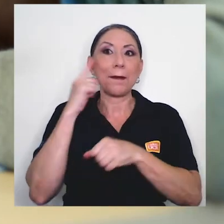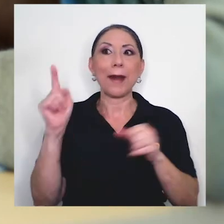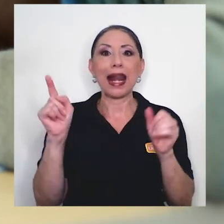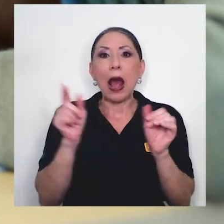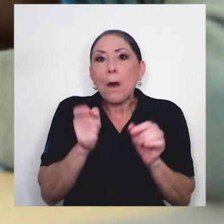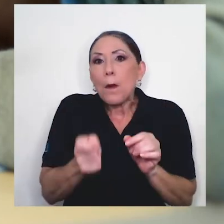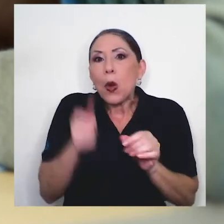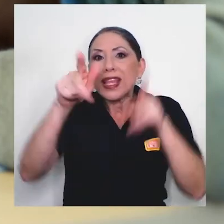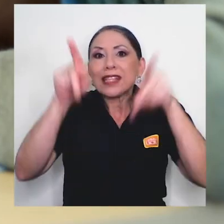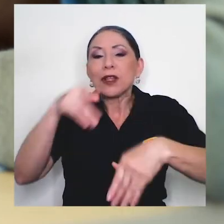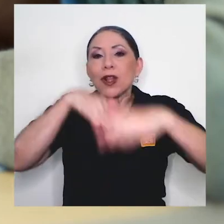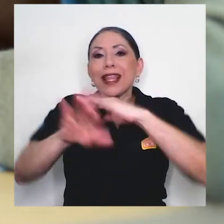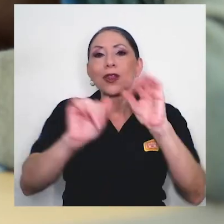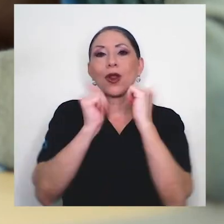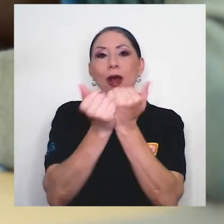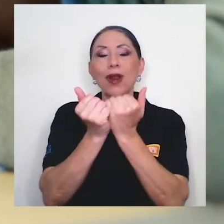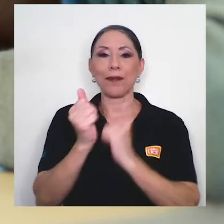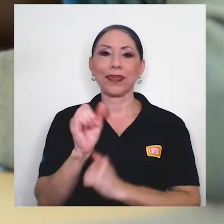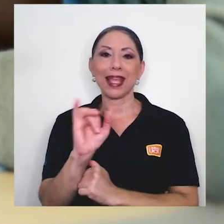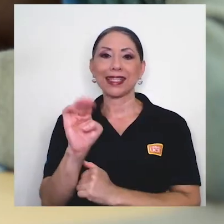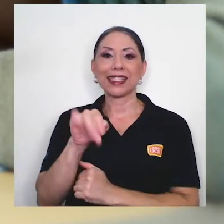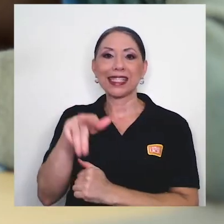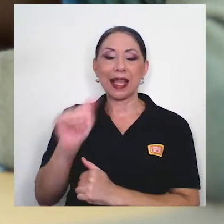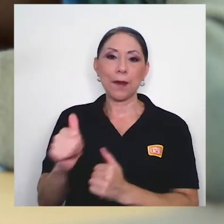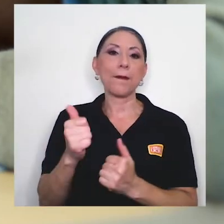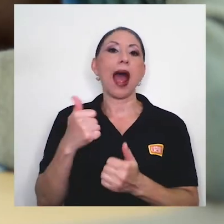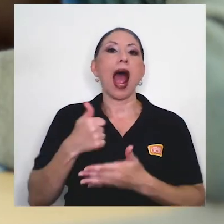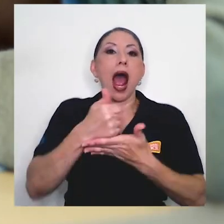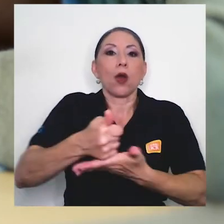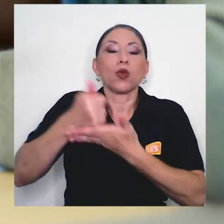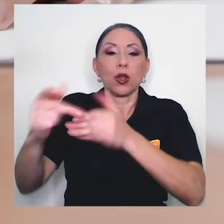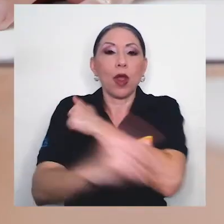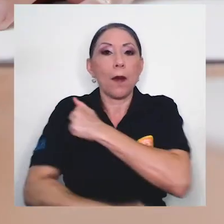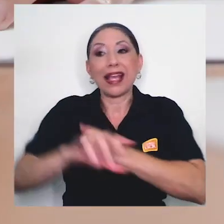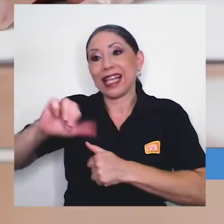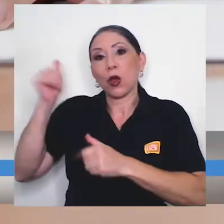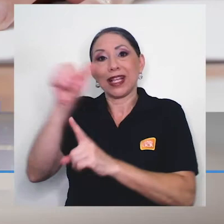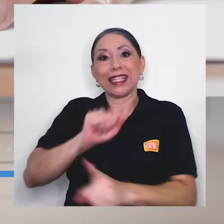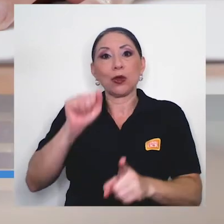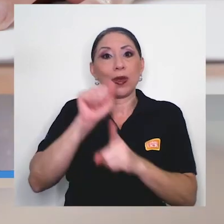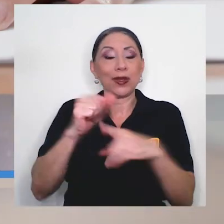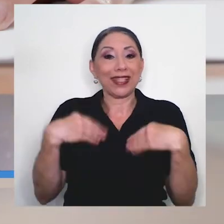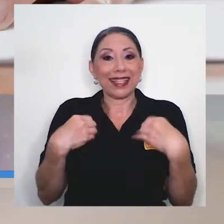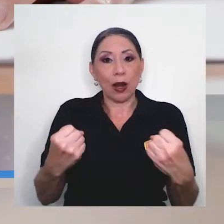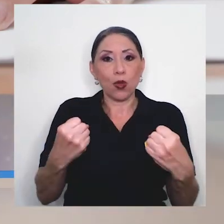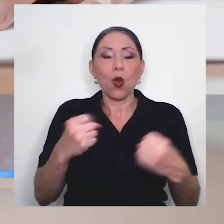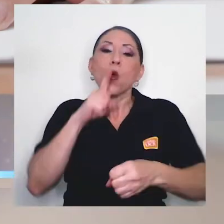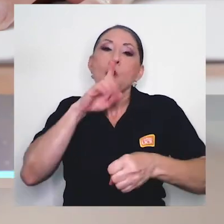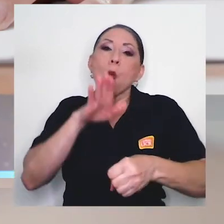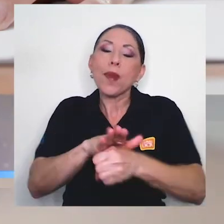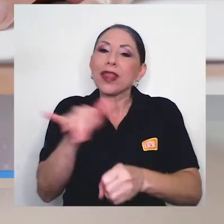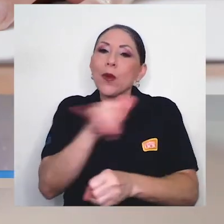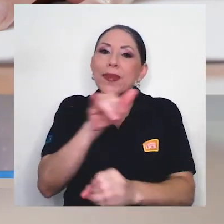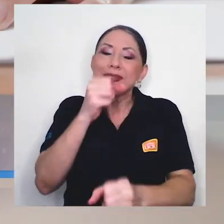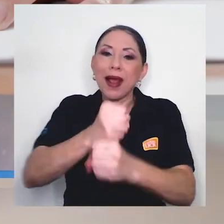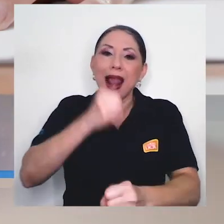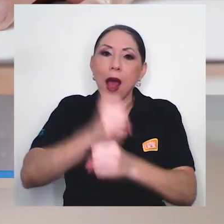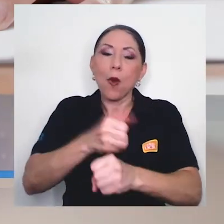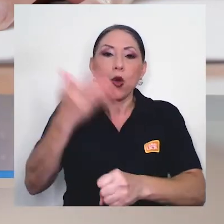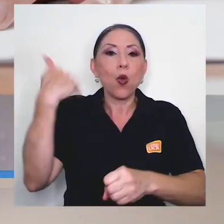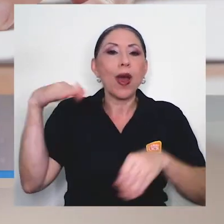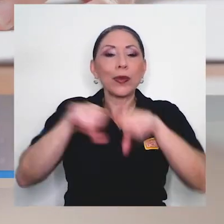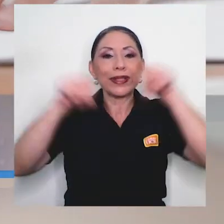El SIMPA ha contribuido al país en otros panoramas sanitarios y cumpliendo la misma labor cuando el sistema de salud